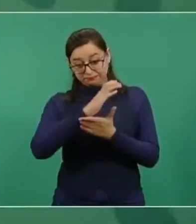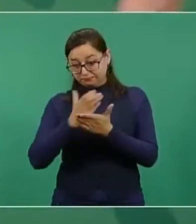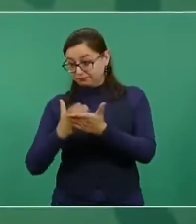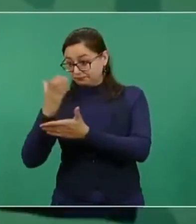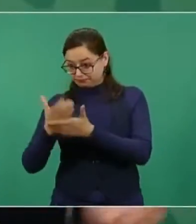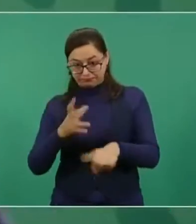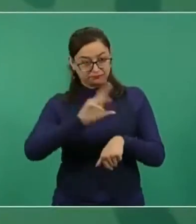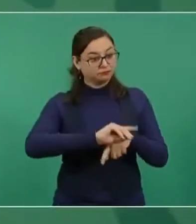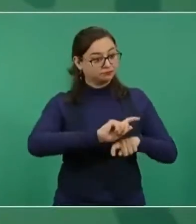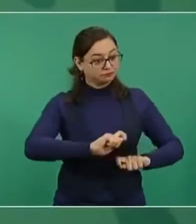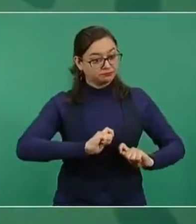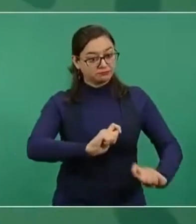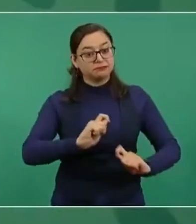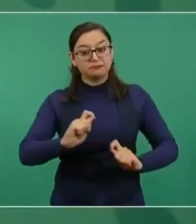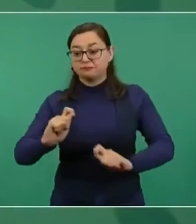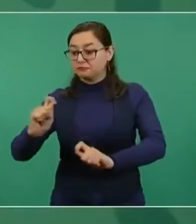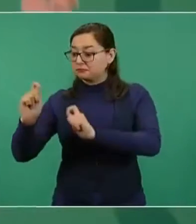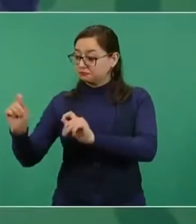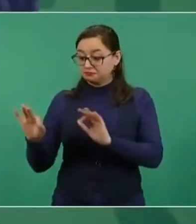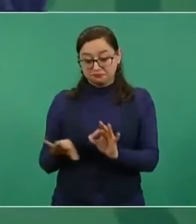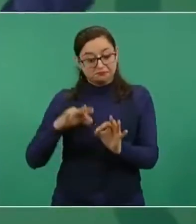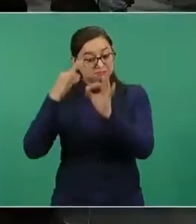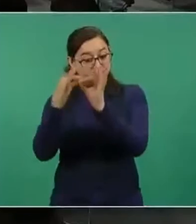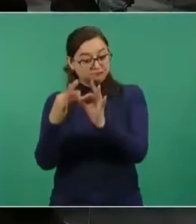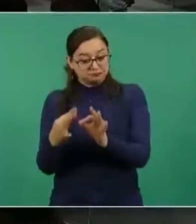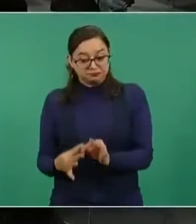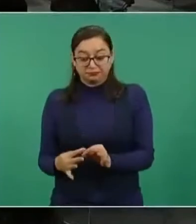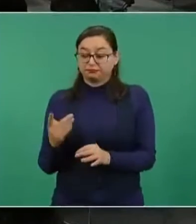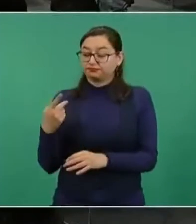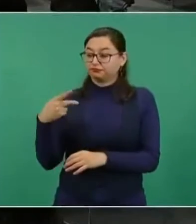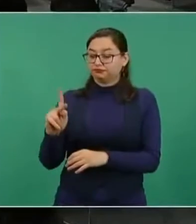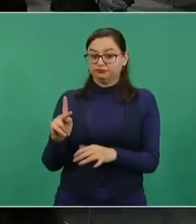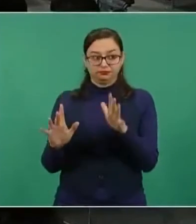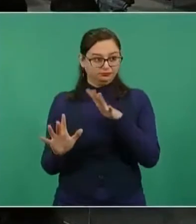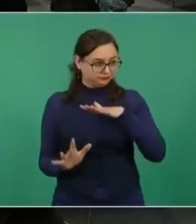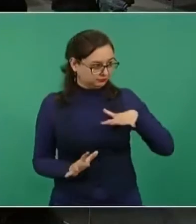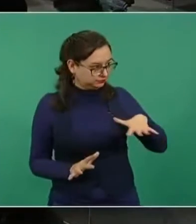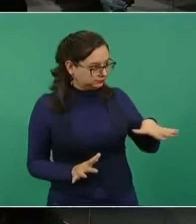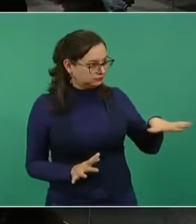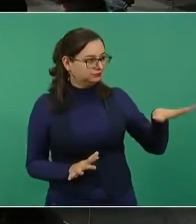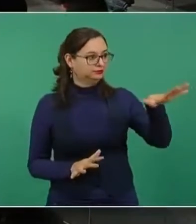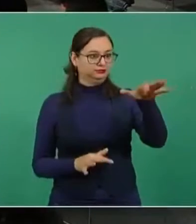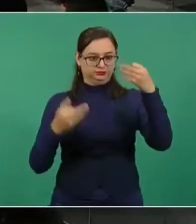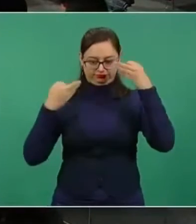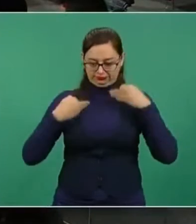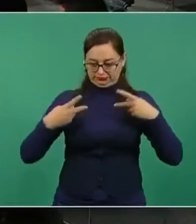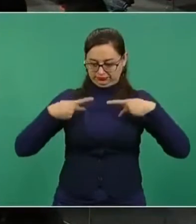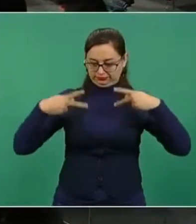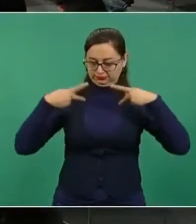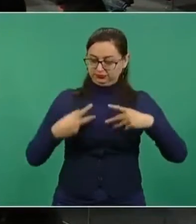si a la vista de todos, de sus familias, de sus hijos, de sus nietos,